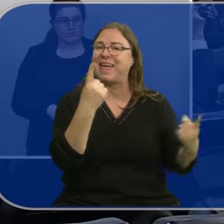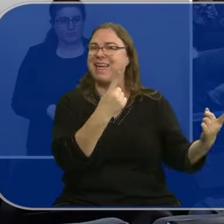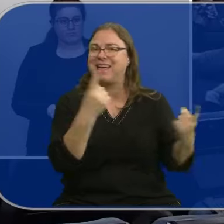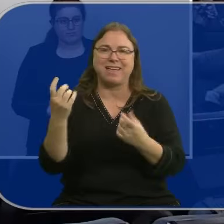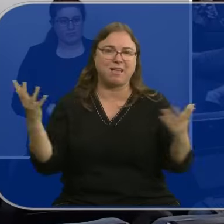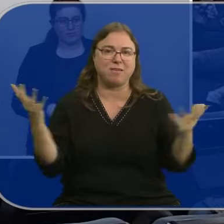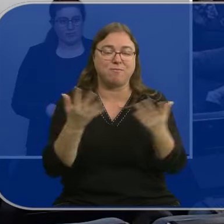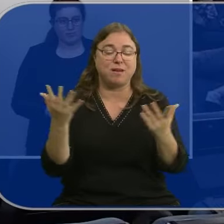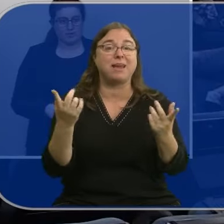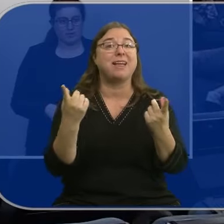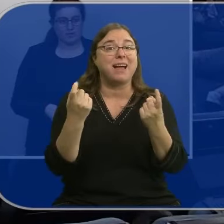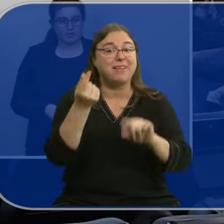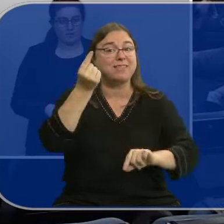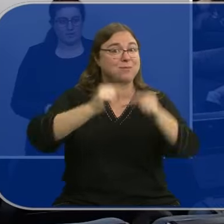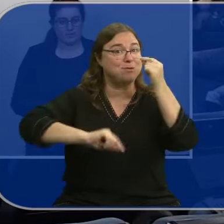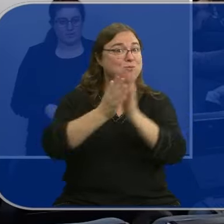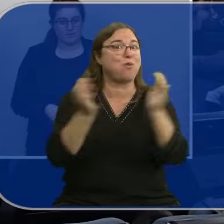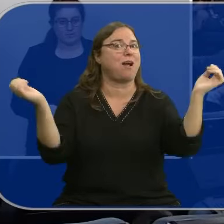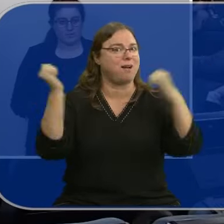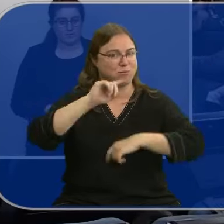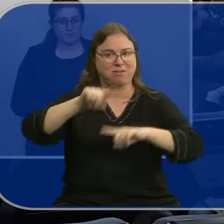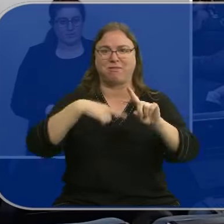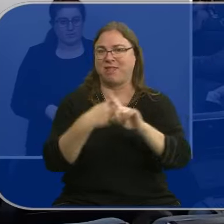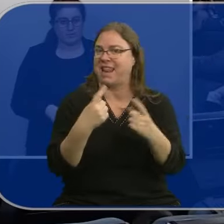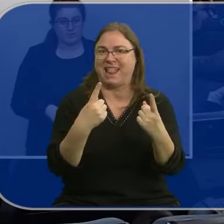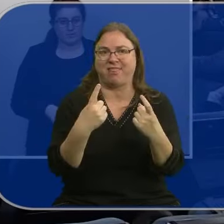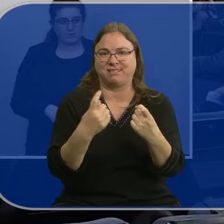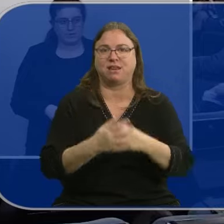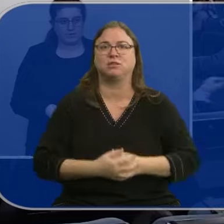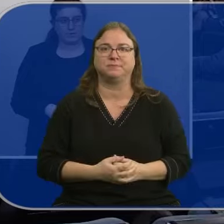necesaria la aprobación de unos presupuestos generales del Estado para el año que viene.